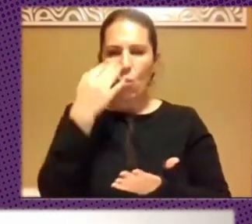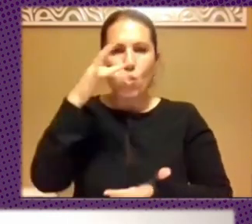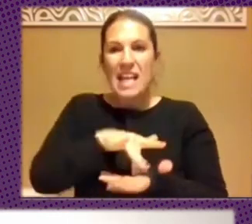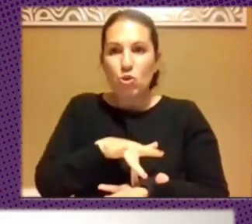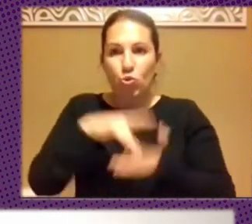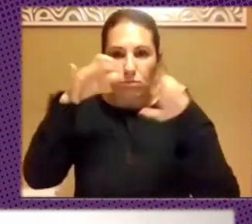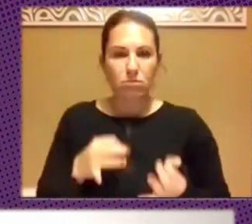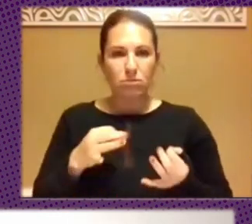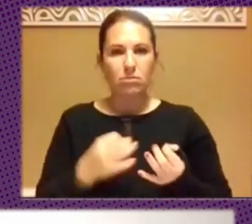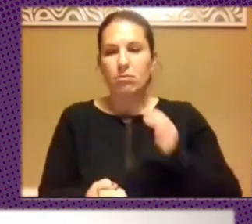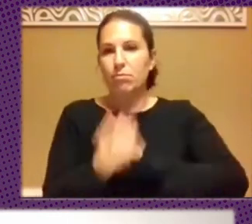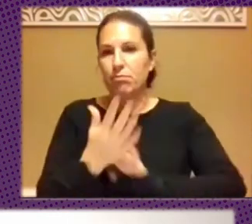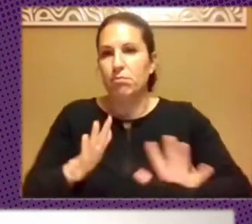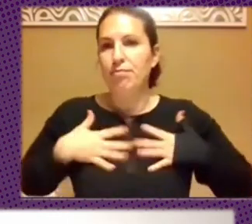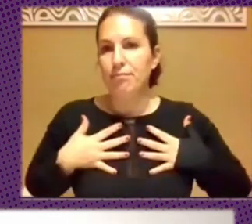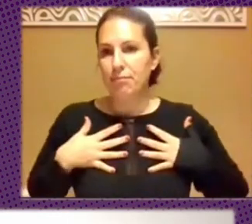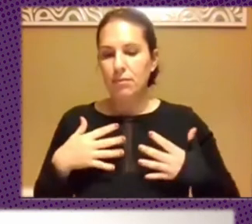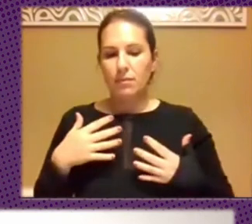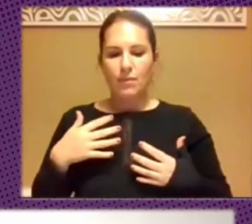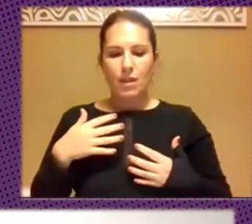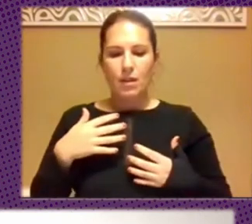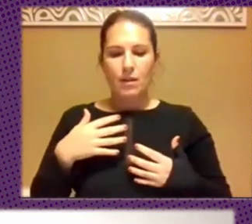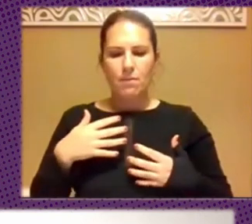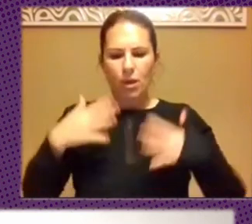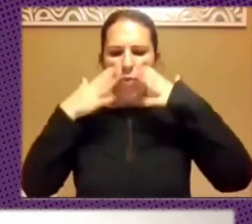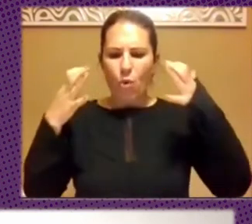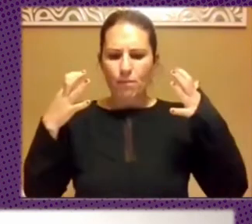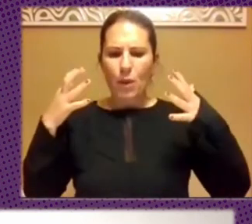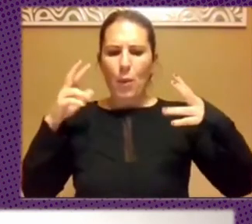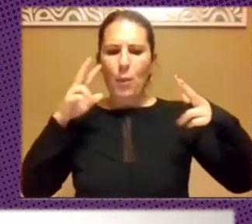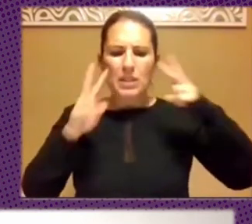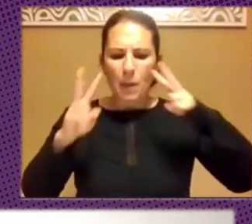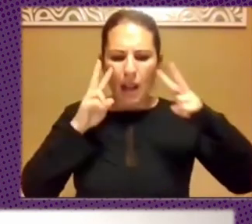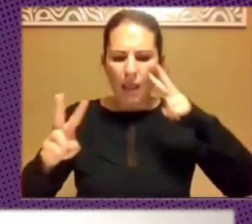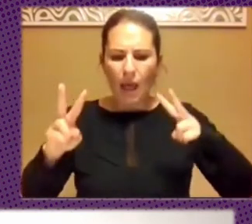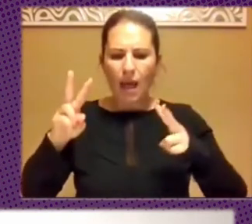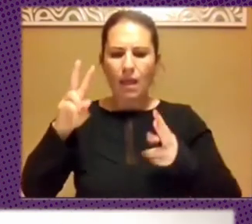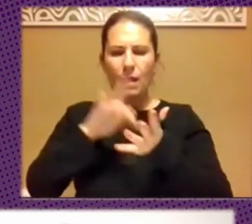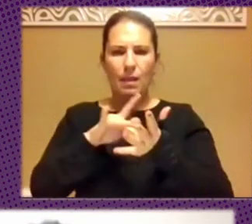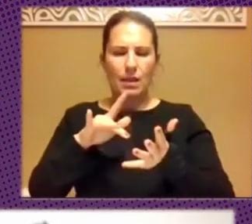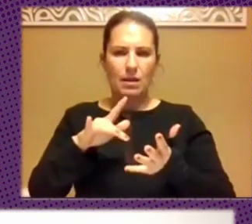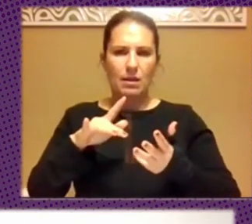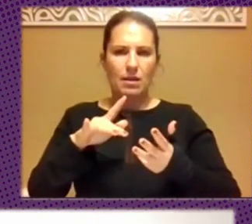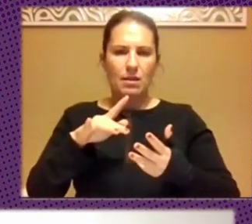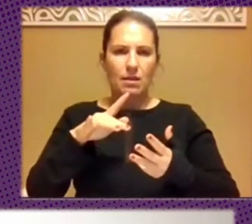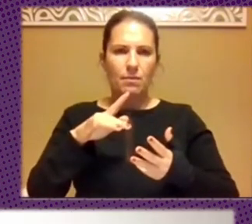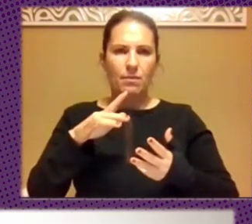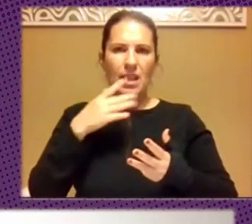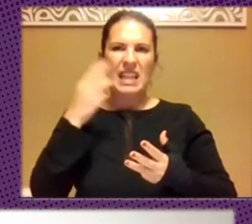ocurre repentinamente, tiene una gran visibilidad en estas tres capas, o sea, hay una tendencia en Twitter,